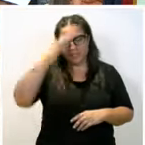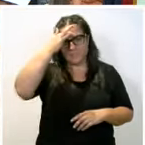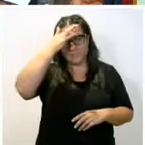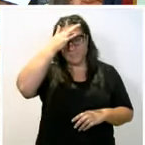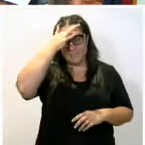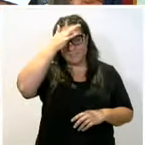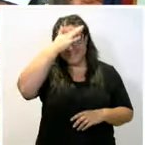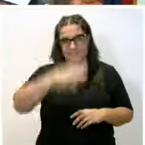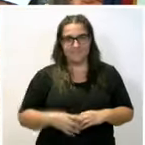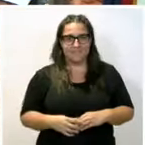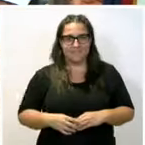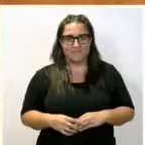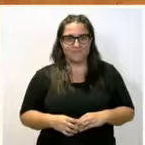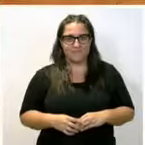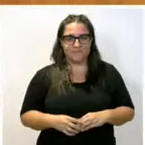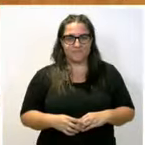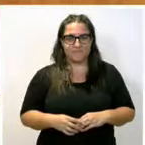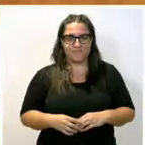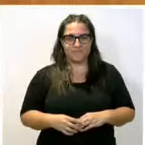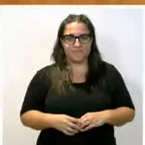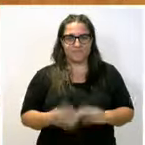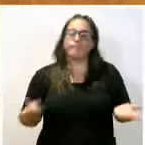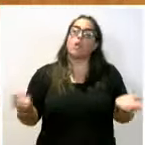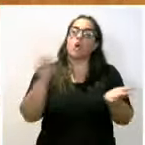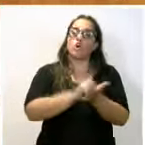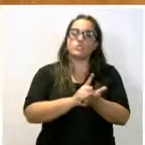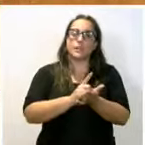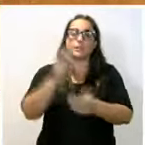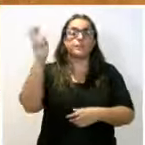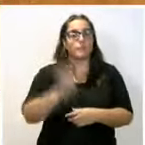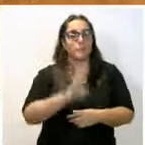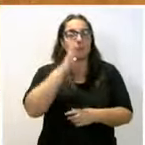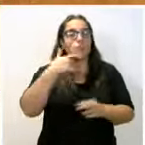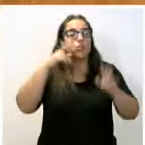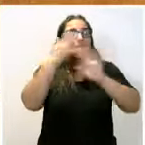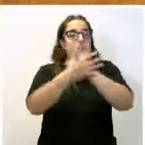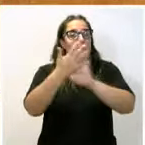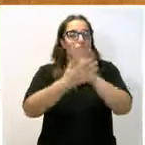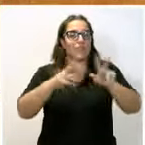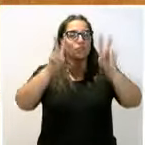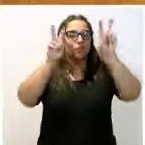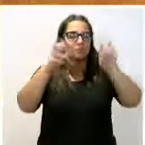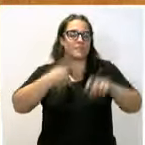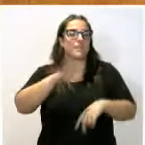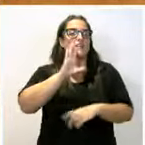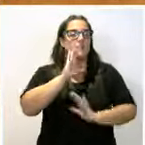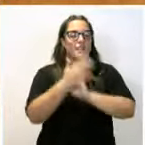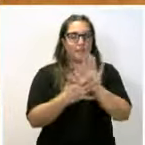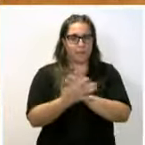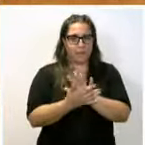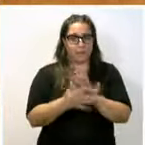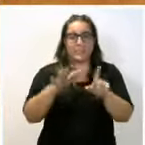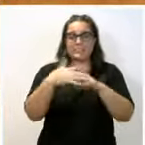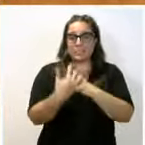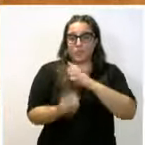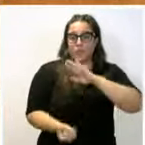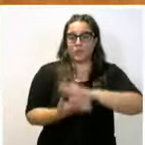Bueno, otra vez estamos aquí para tratar un tema que hemos tratado con anterioridad, que es la situación que se ha